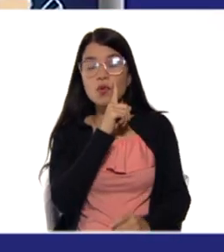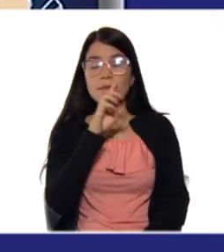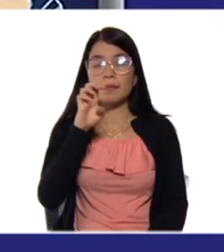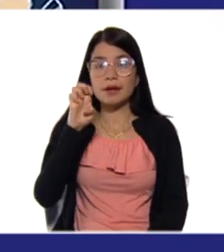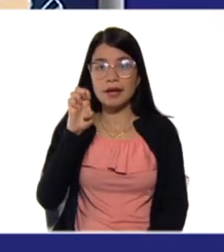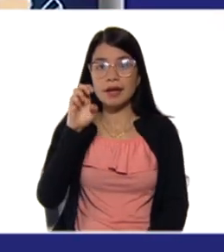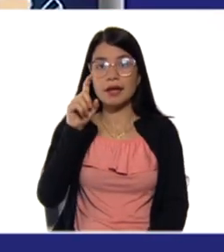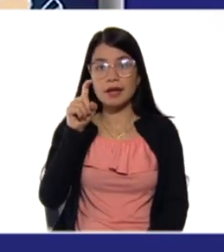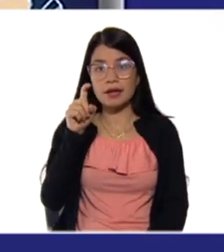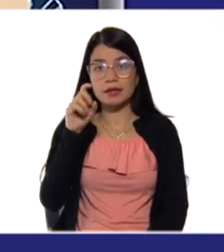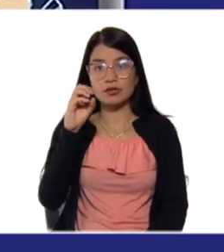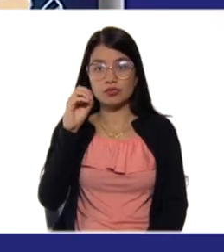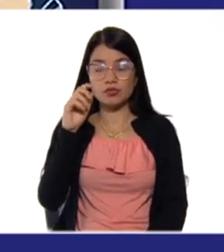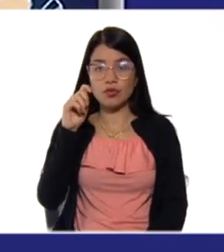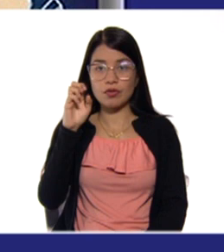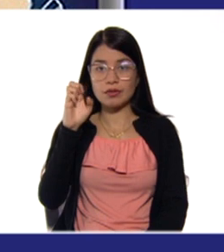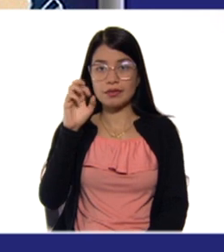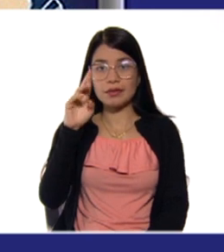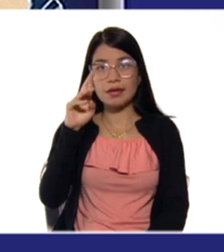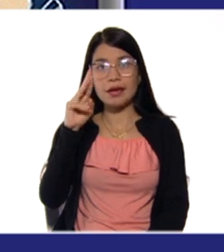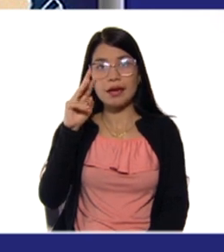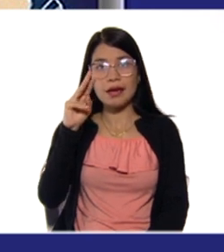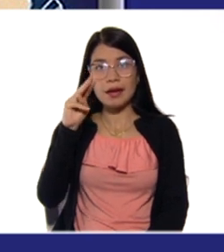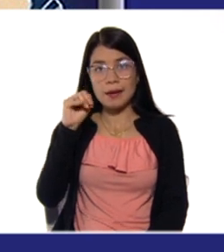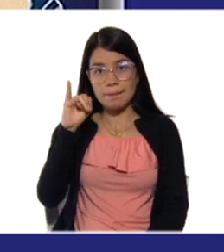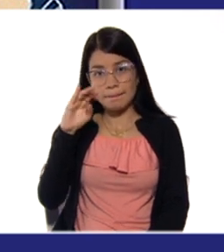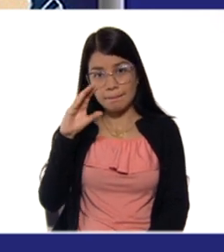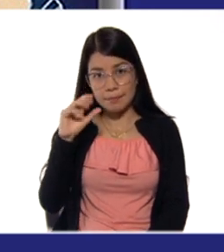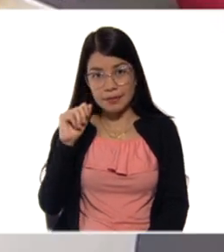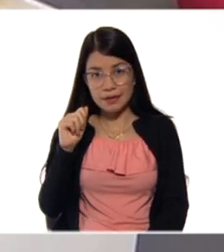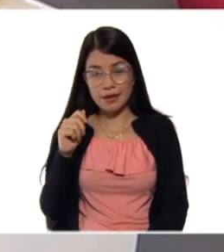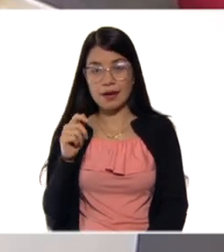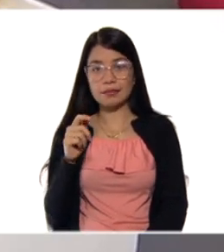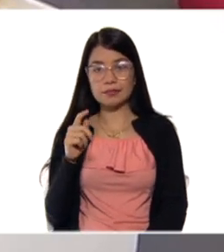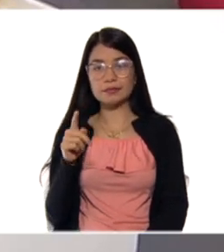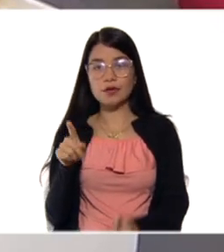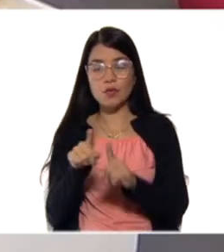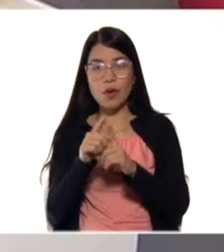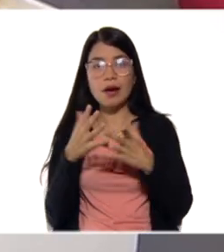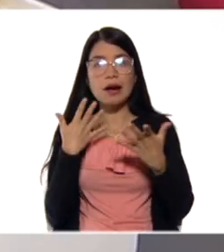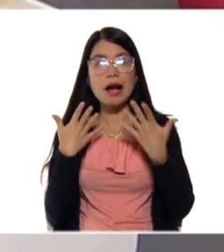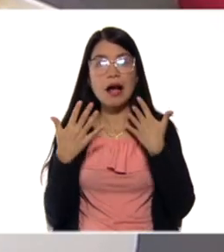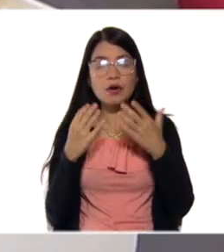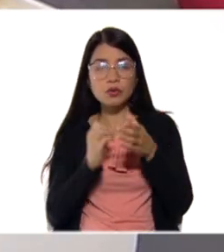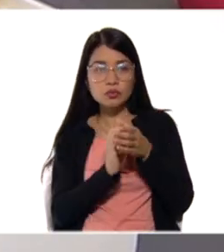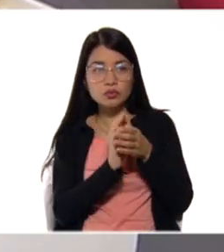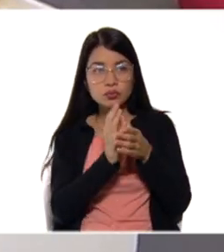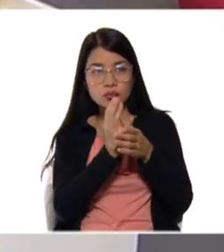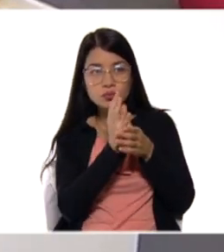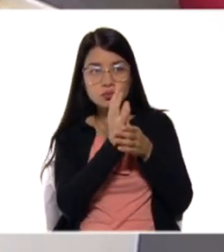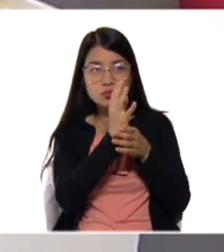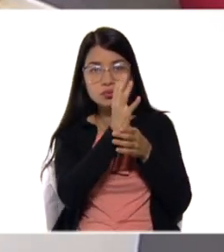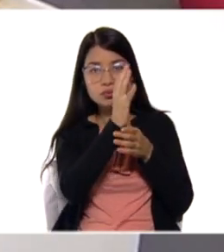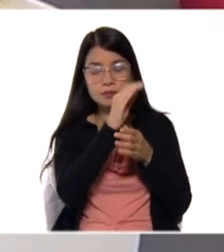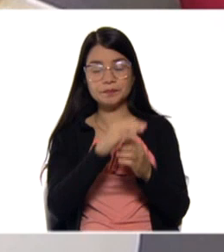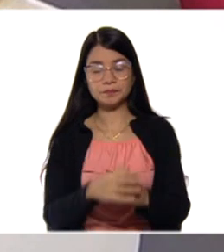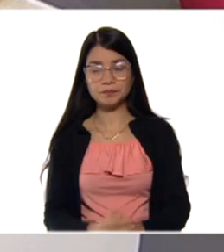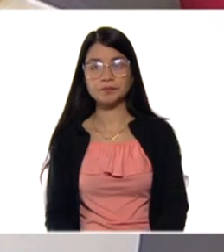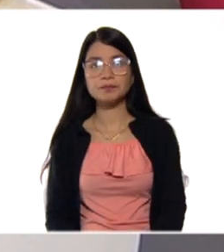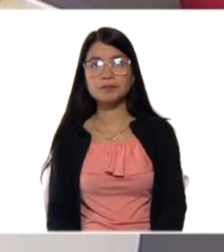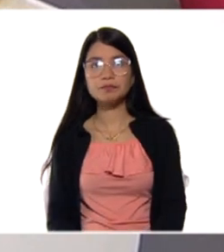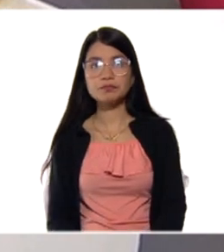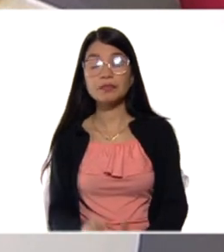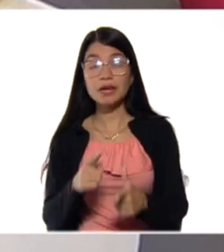porque libera calor. Entonces, vamos ahora a completar la información. Tenemos en el diagrama